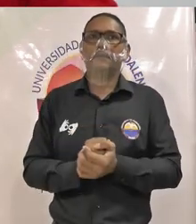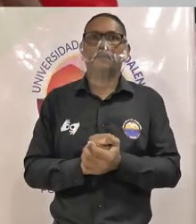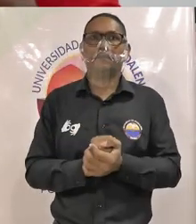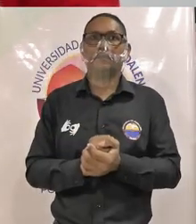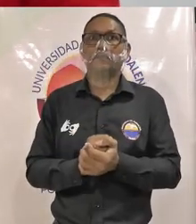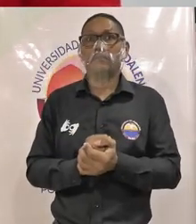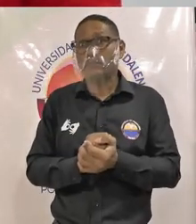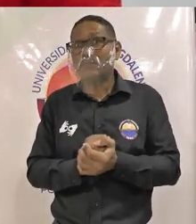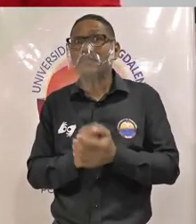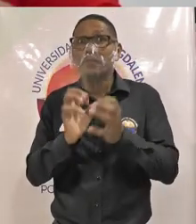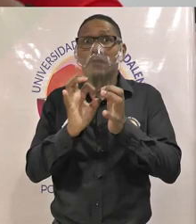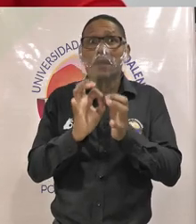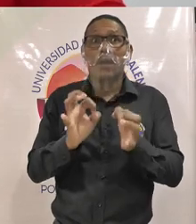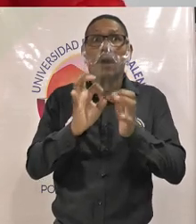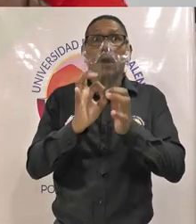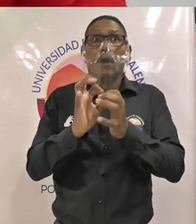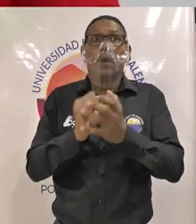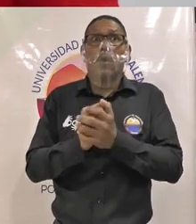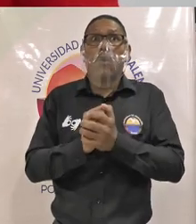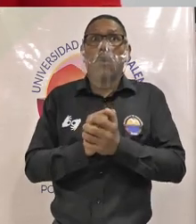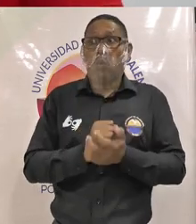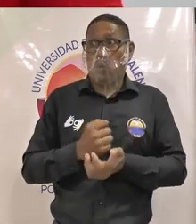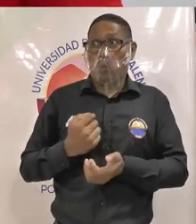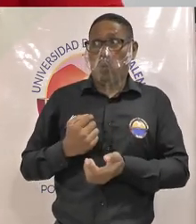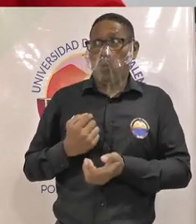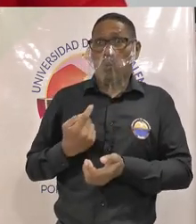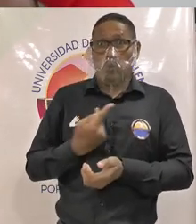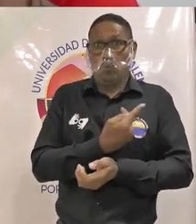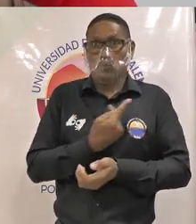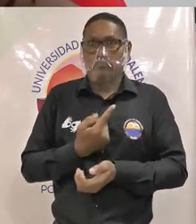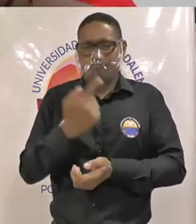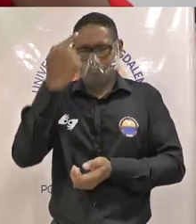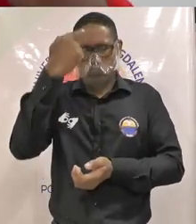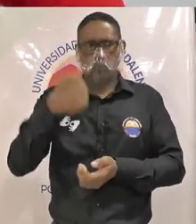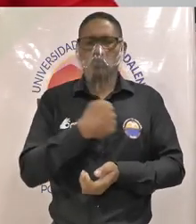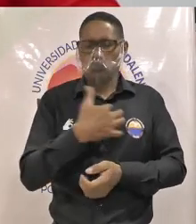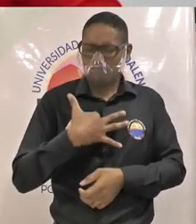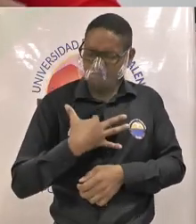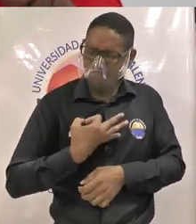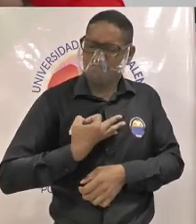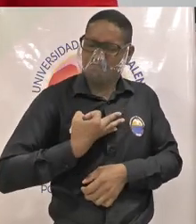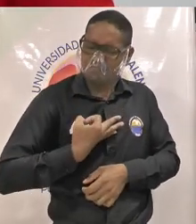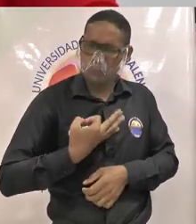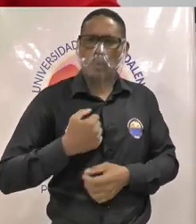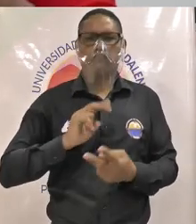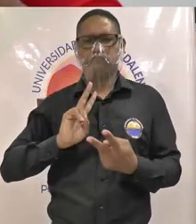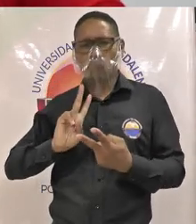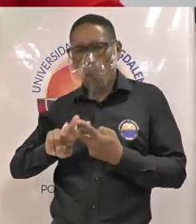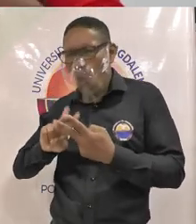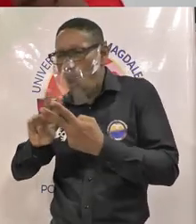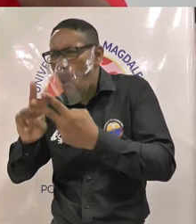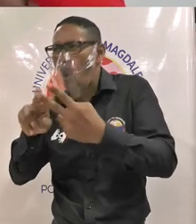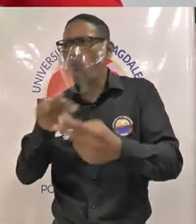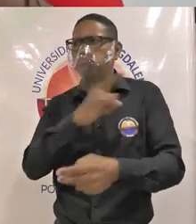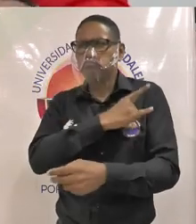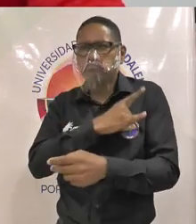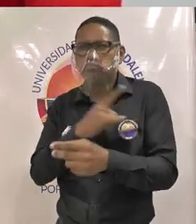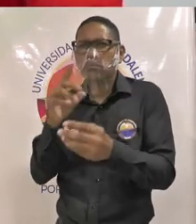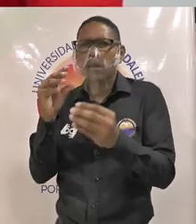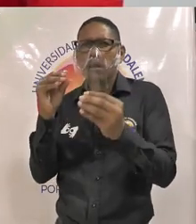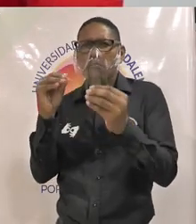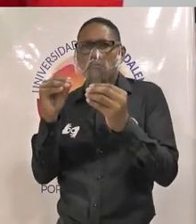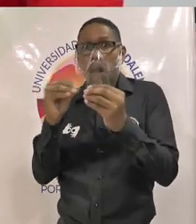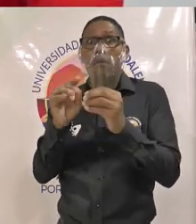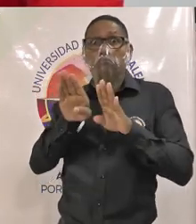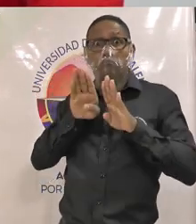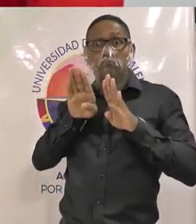consideración nosotros creemos que somos la dupla idónea que conoce la universidad y los alcances de la representación